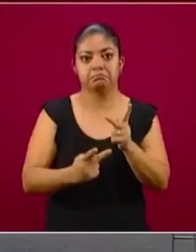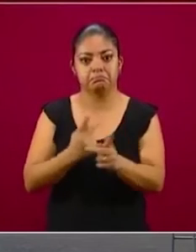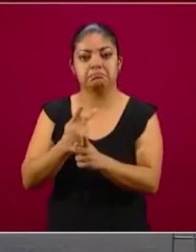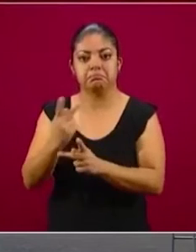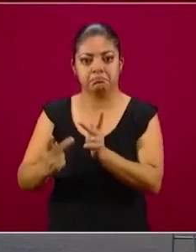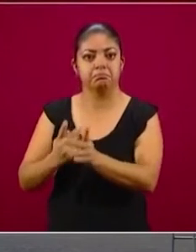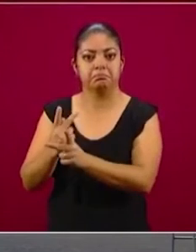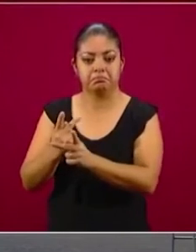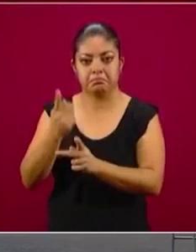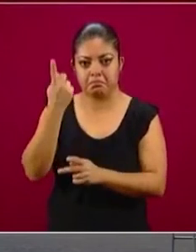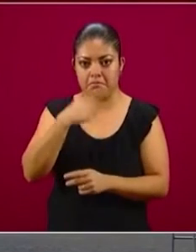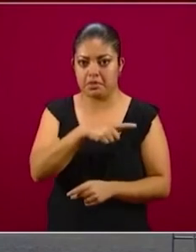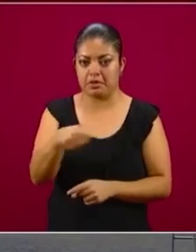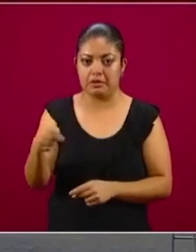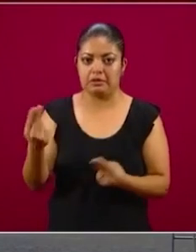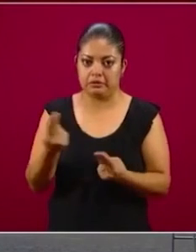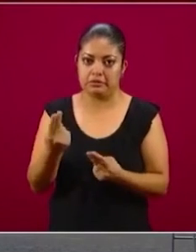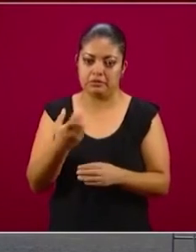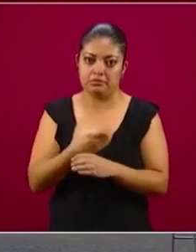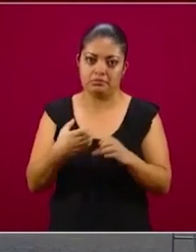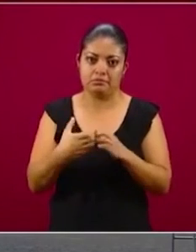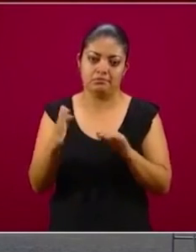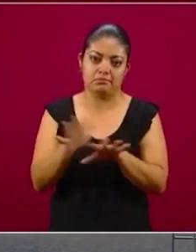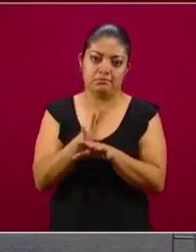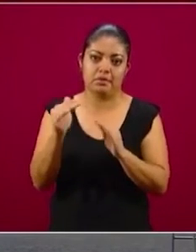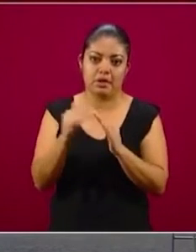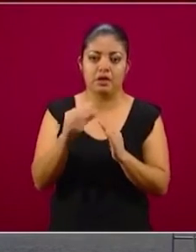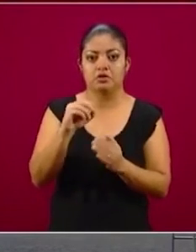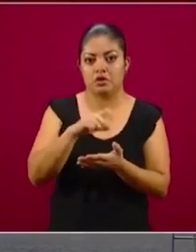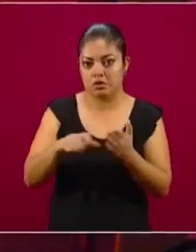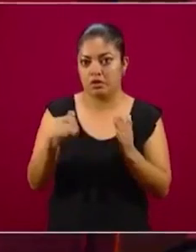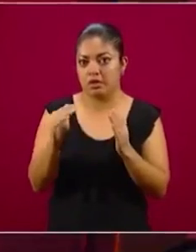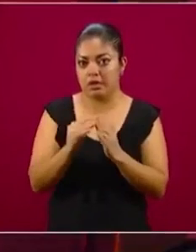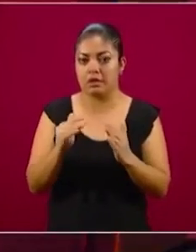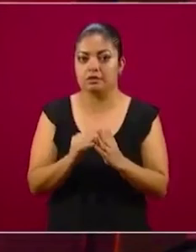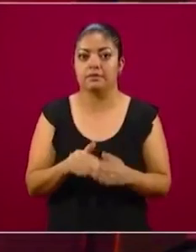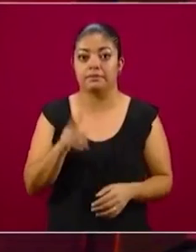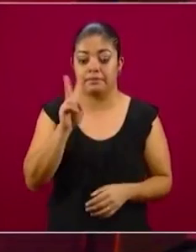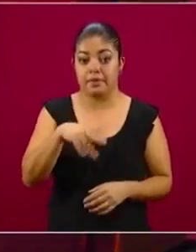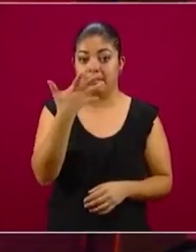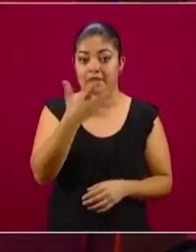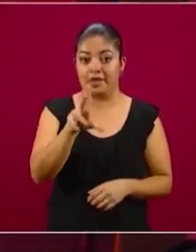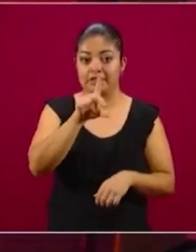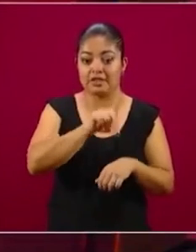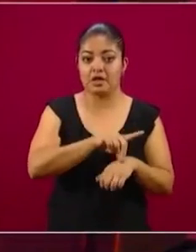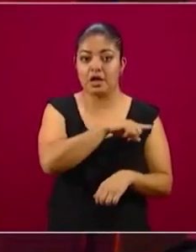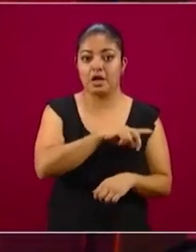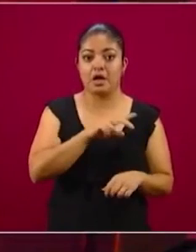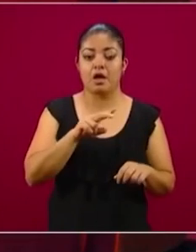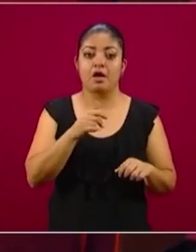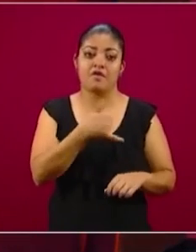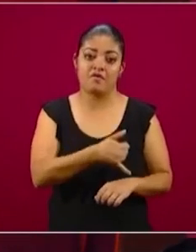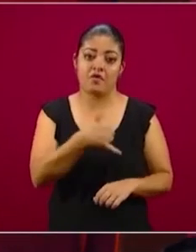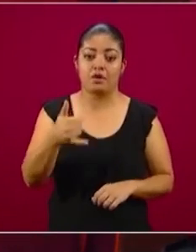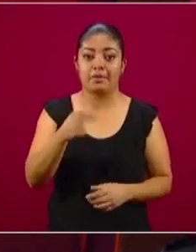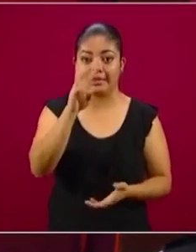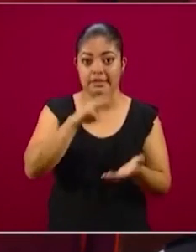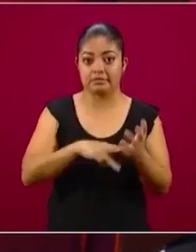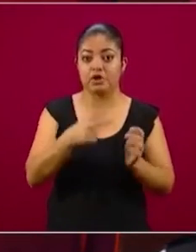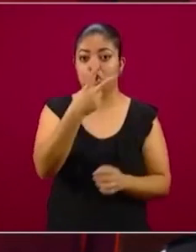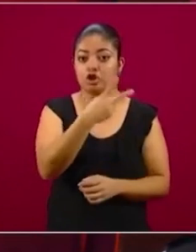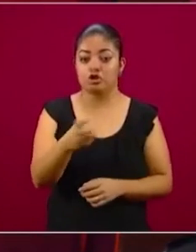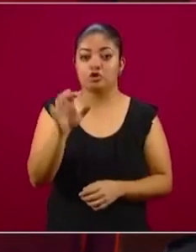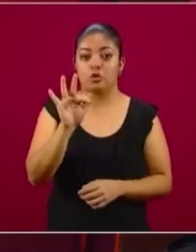destacar la inyección a la economía que hay en estos 10 días por parte del Infonavit, tres mil 245